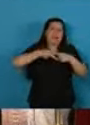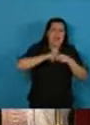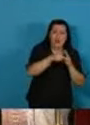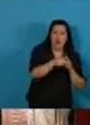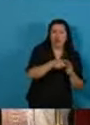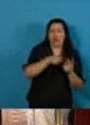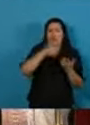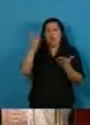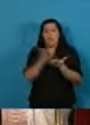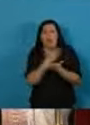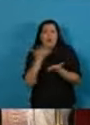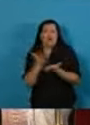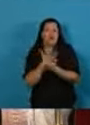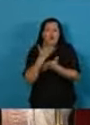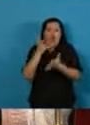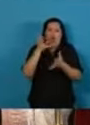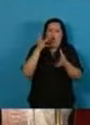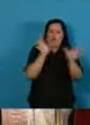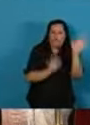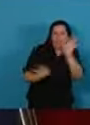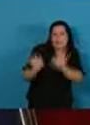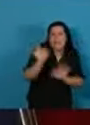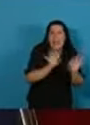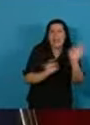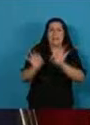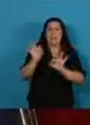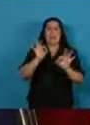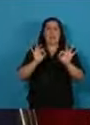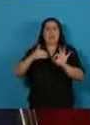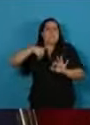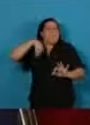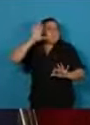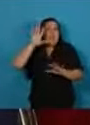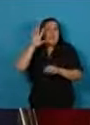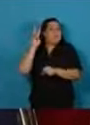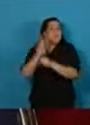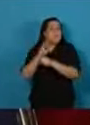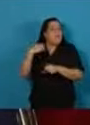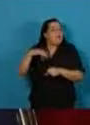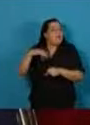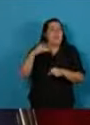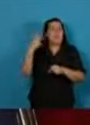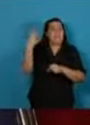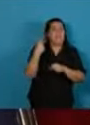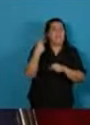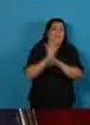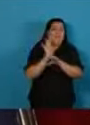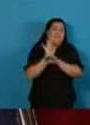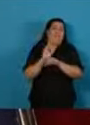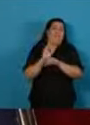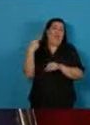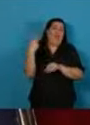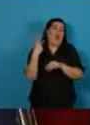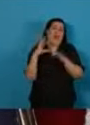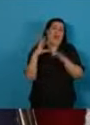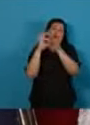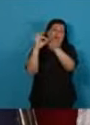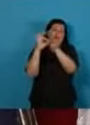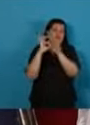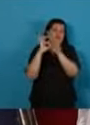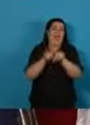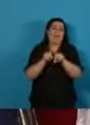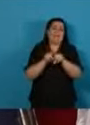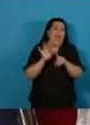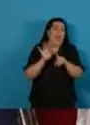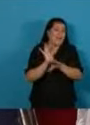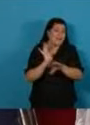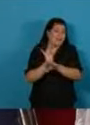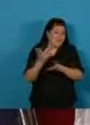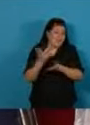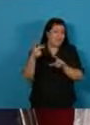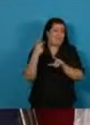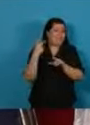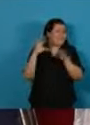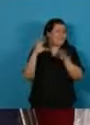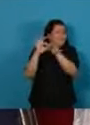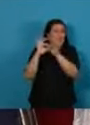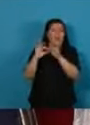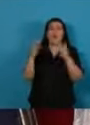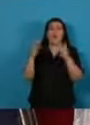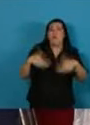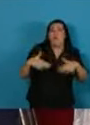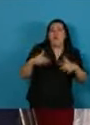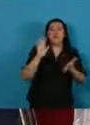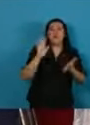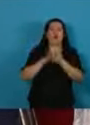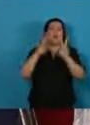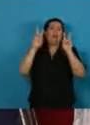productivo y estratégico que esté respaldada por la hermandad histórica de nuestros pueblos y que va más allá de cualquier